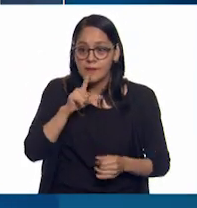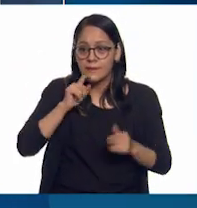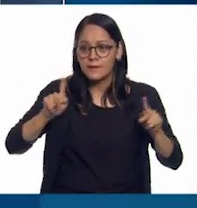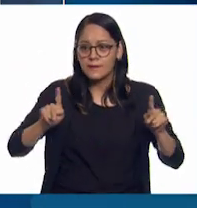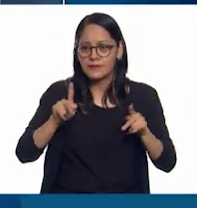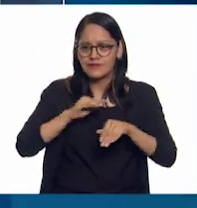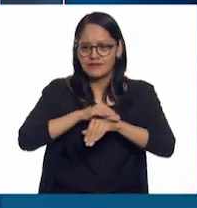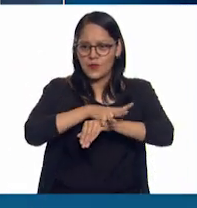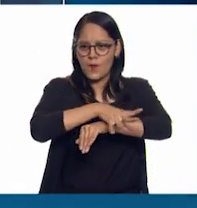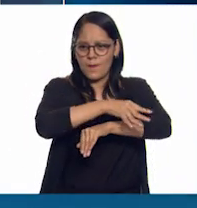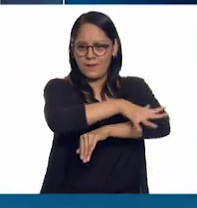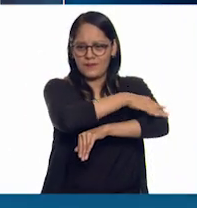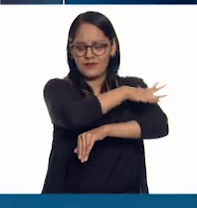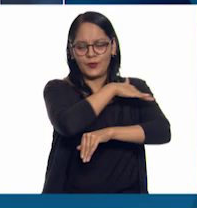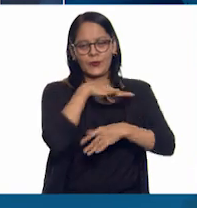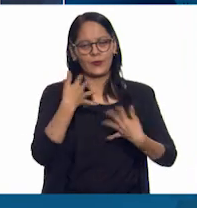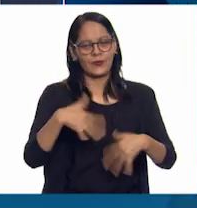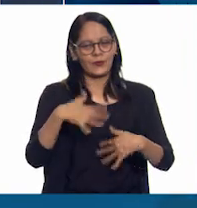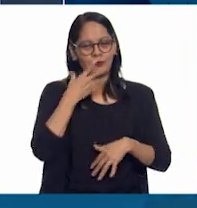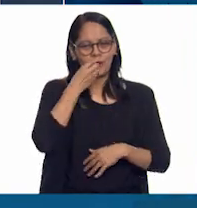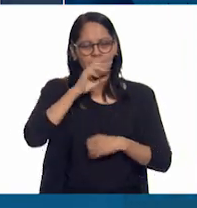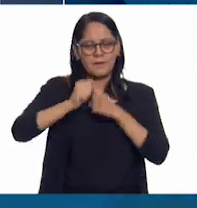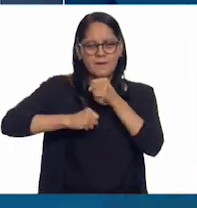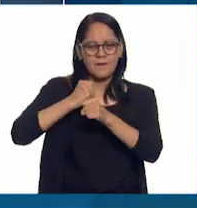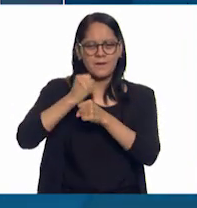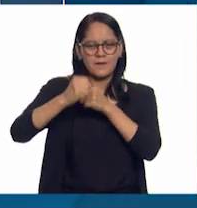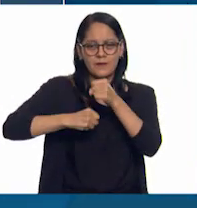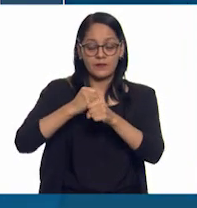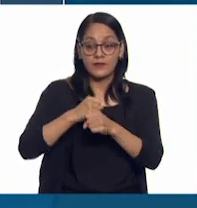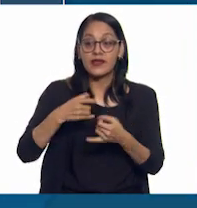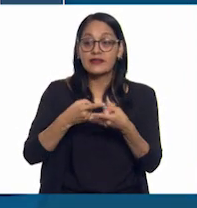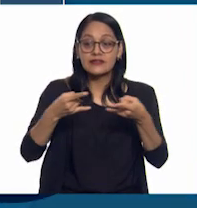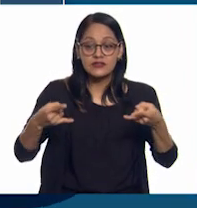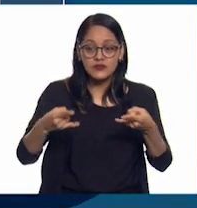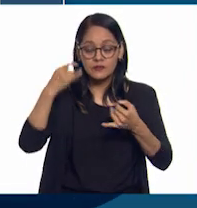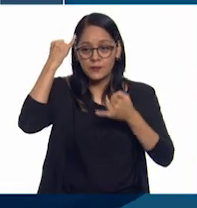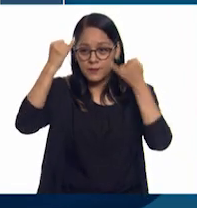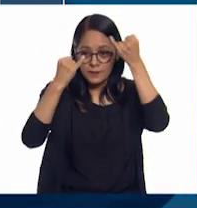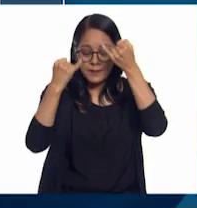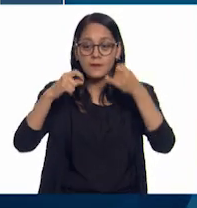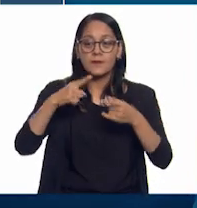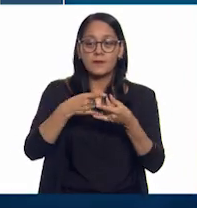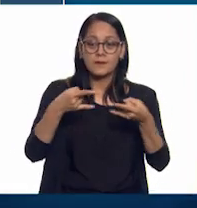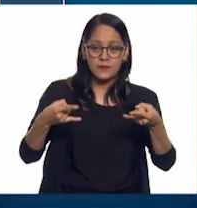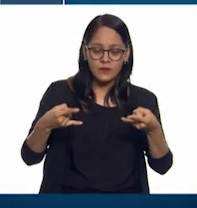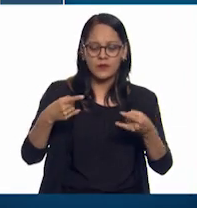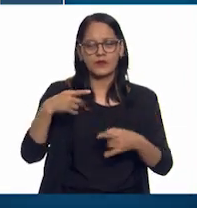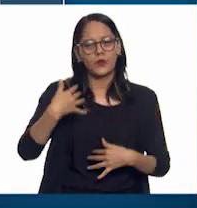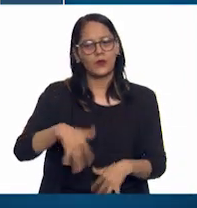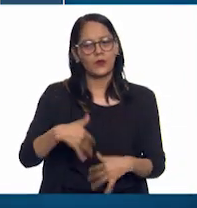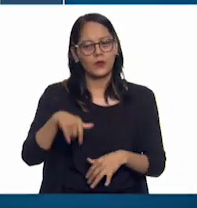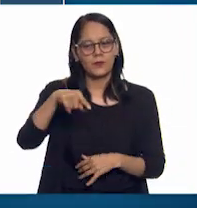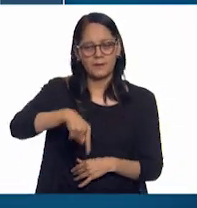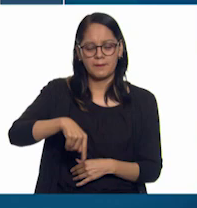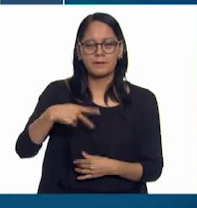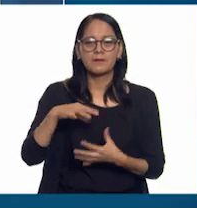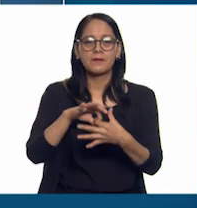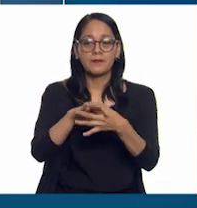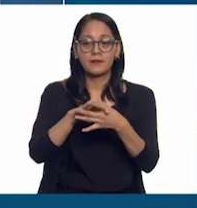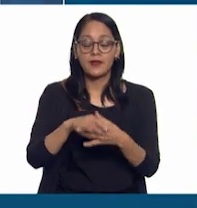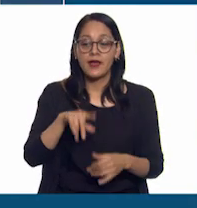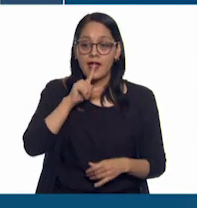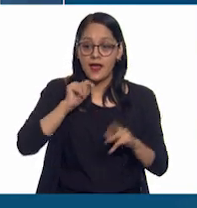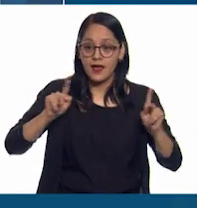humanidad por milenios. Son parte de nuestras mitologías, leyendas y cuentos. Las aves son una parte